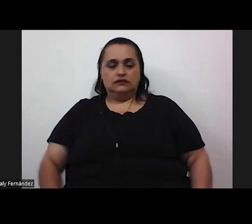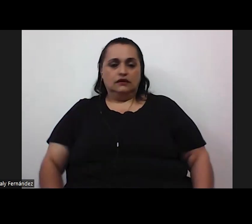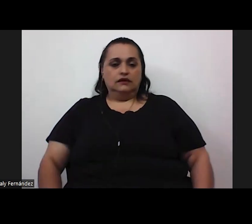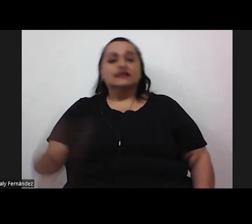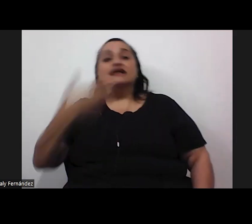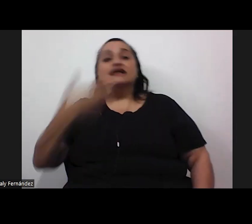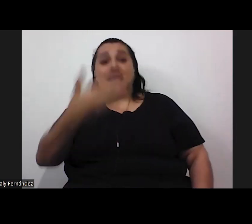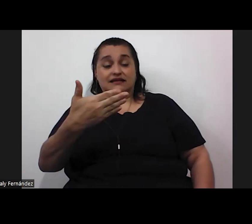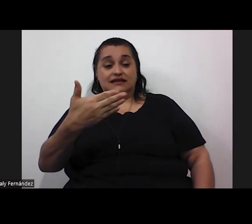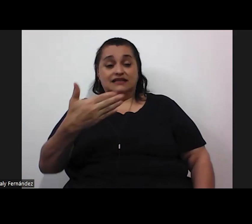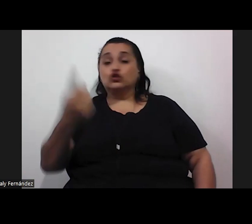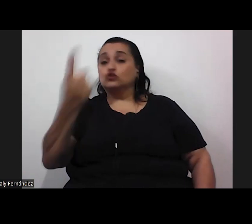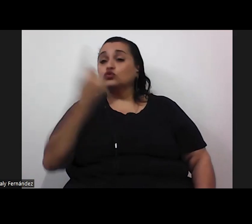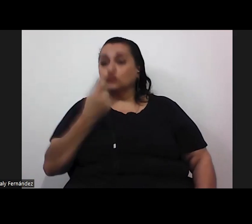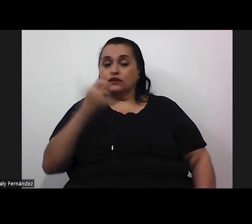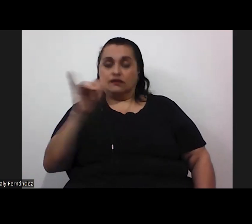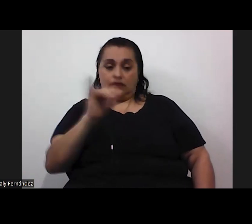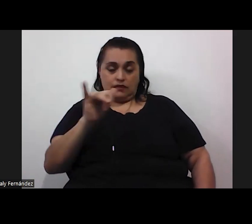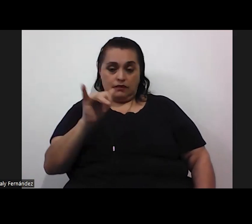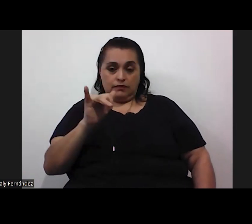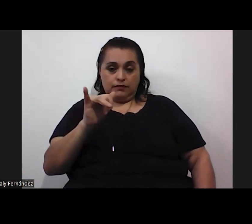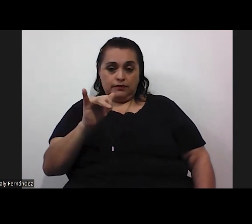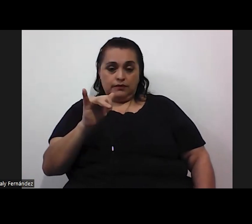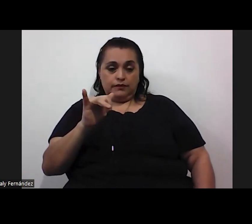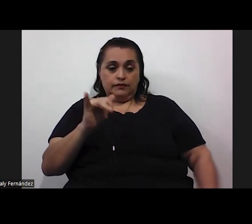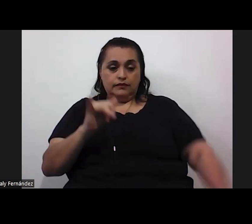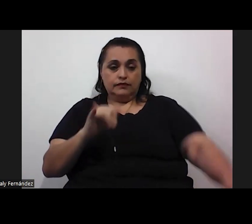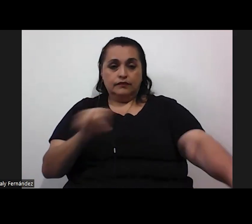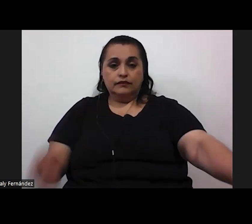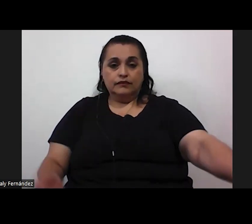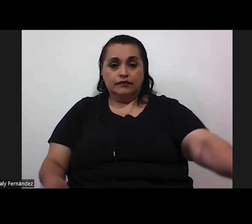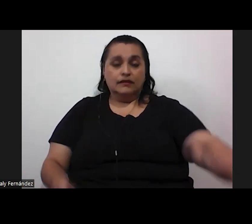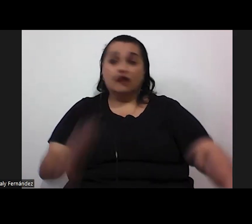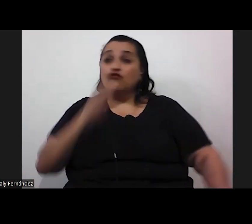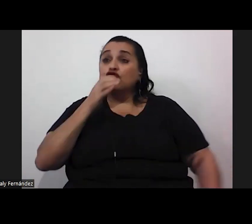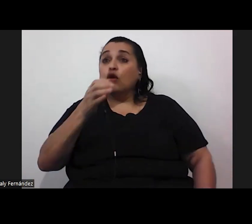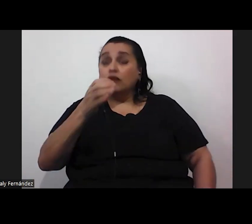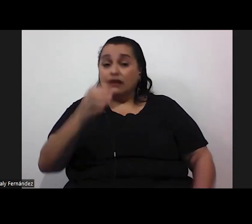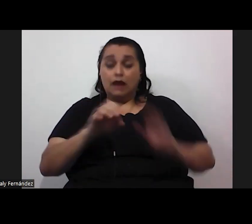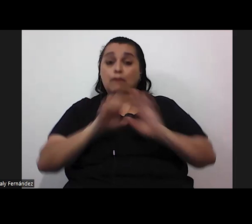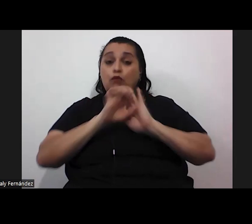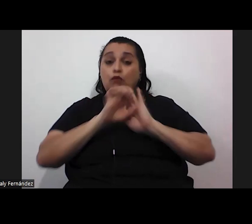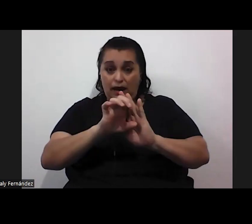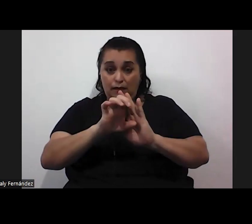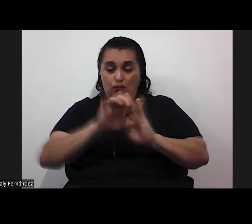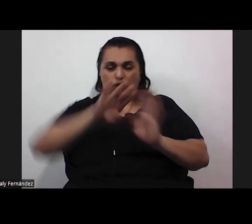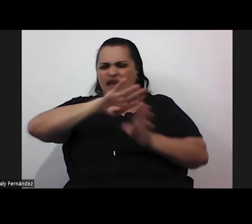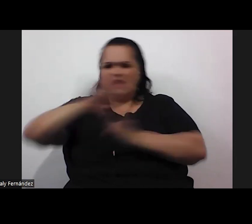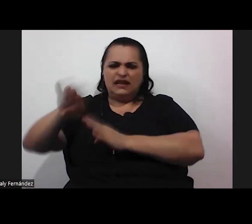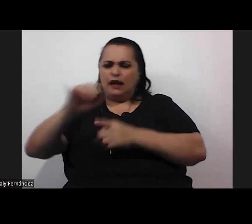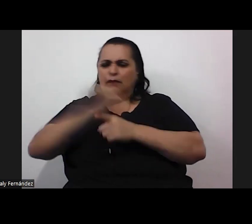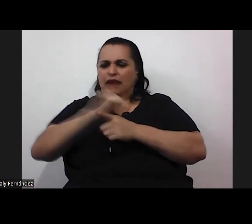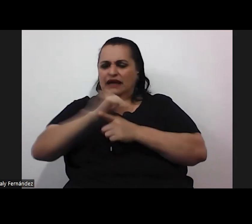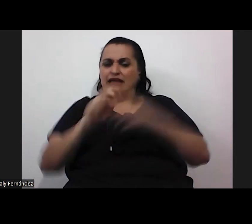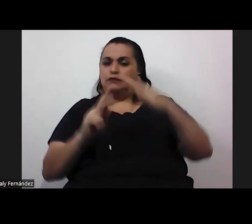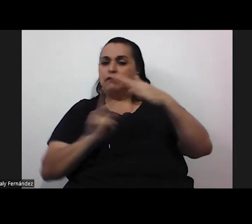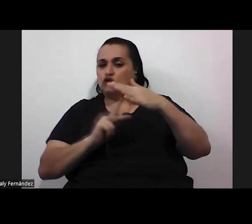incluso nos hacen la consulta si es recomendable por ejemplo erradicar prácticas que por ejemplo hay en preescolar o en